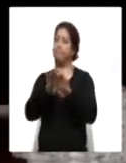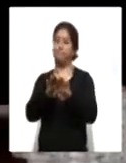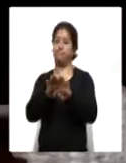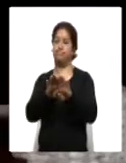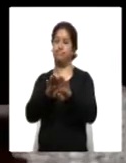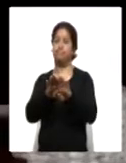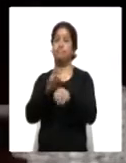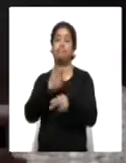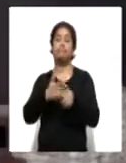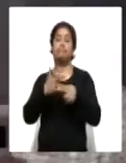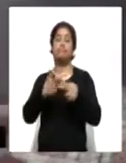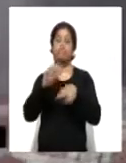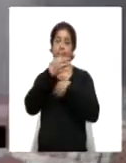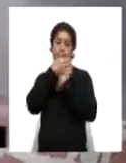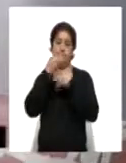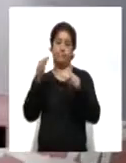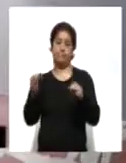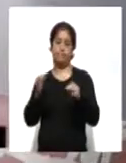Temolcín.